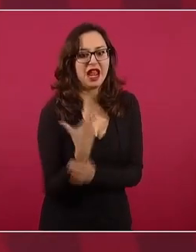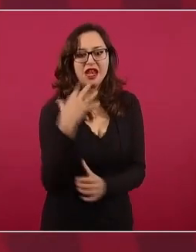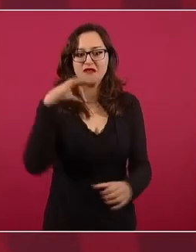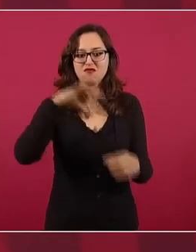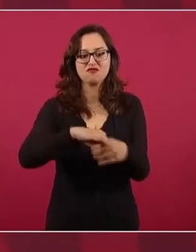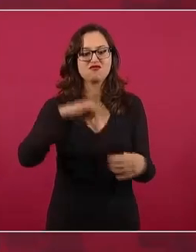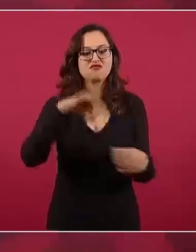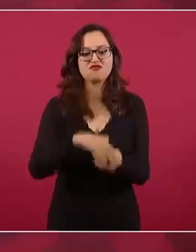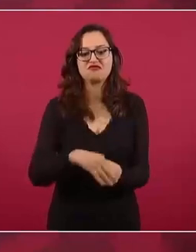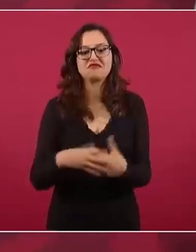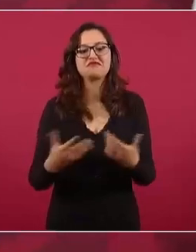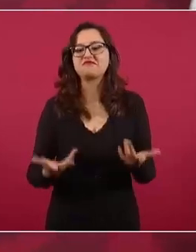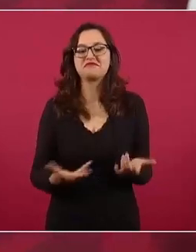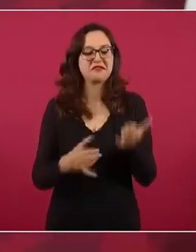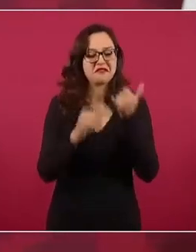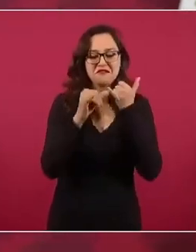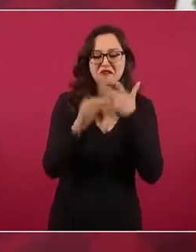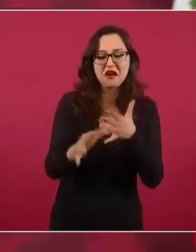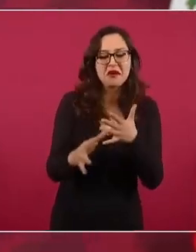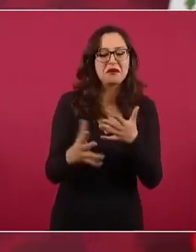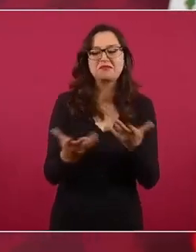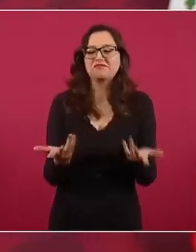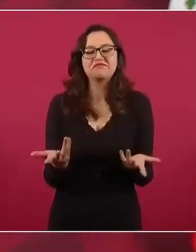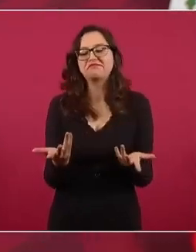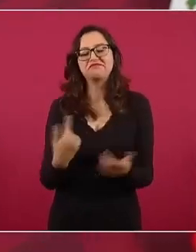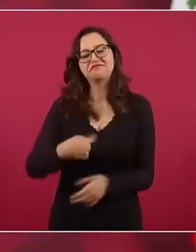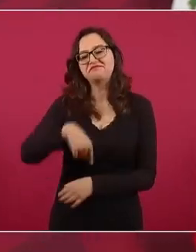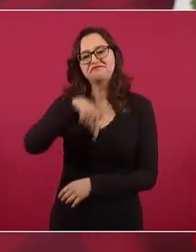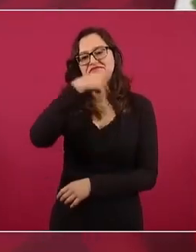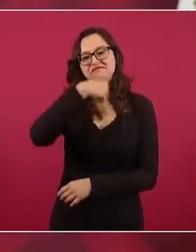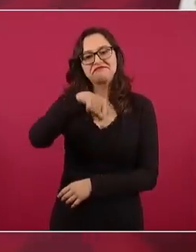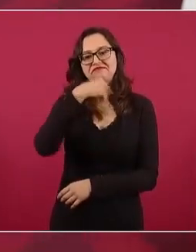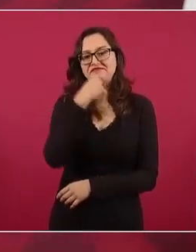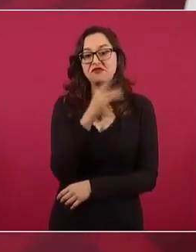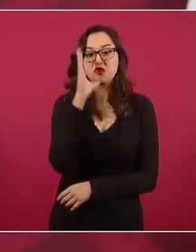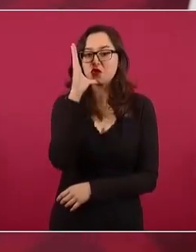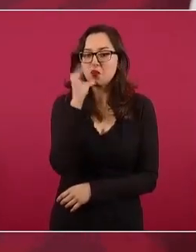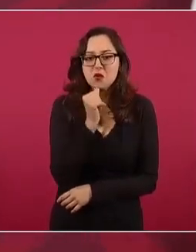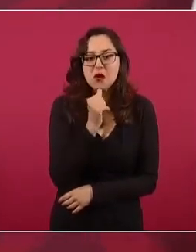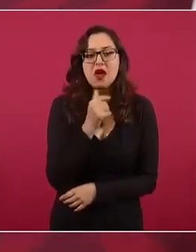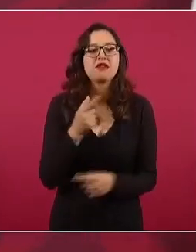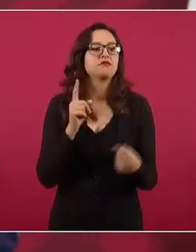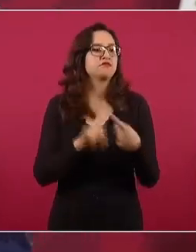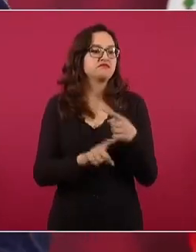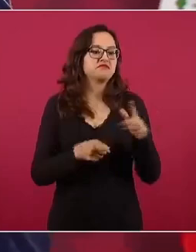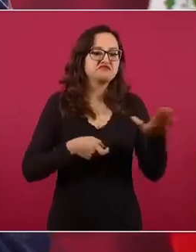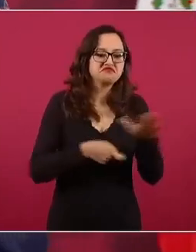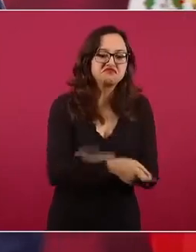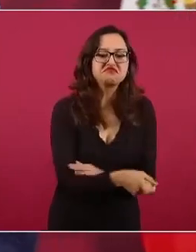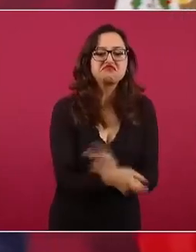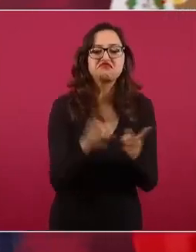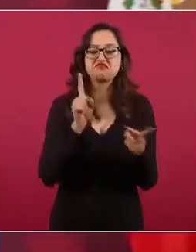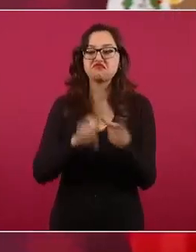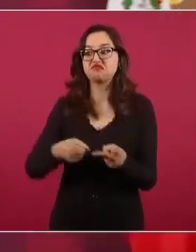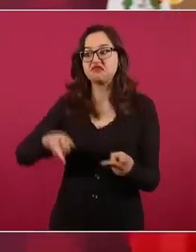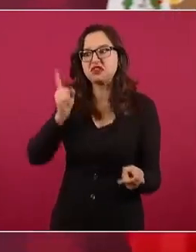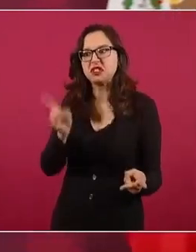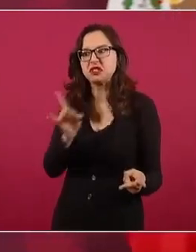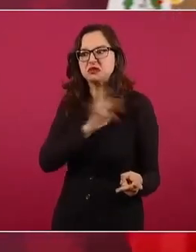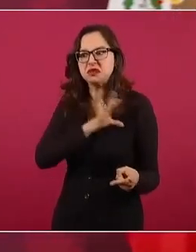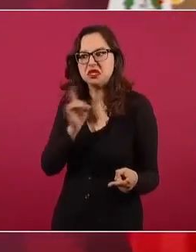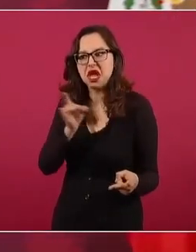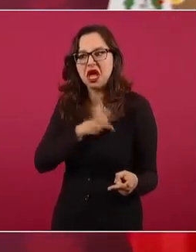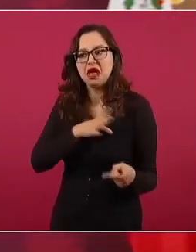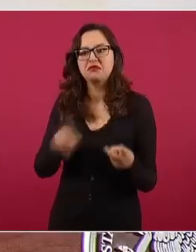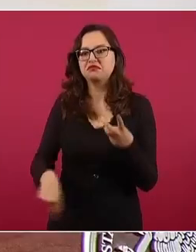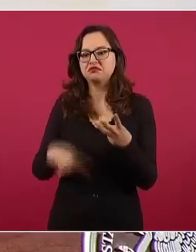aunque amenacen, no les alcanza.